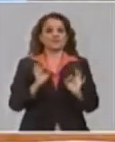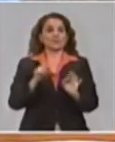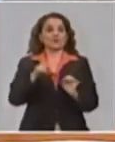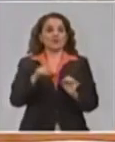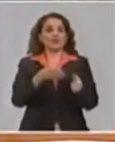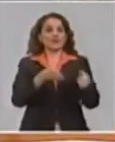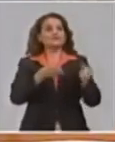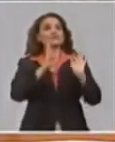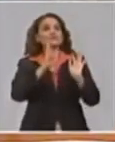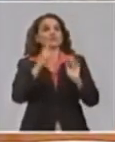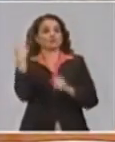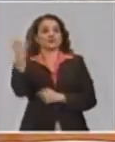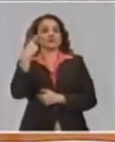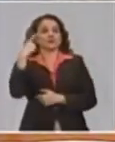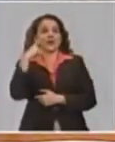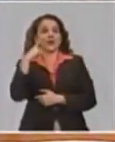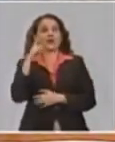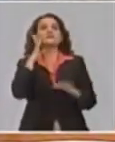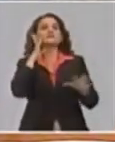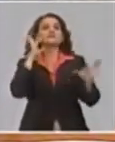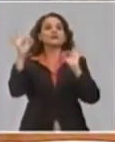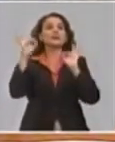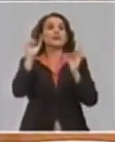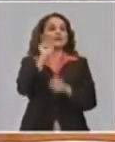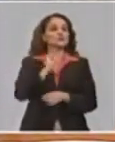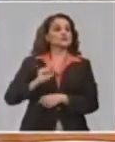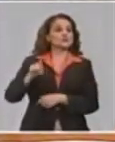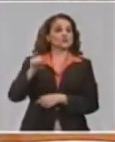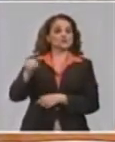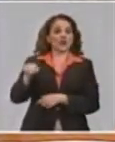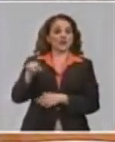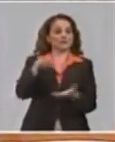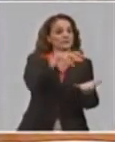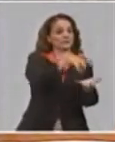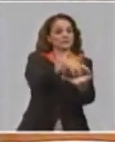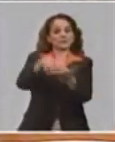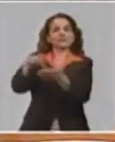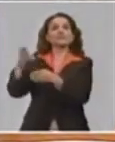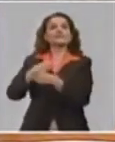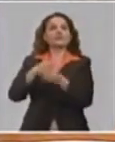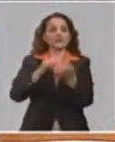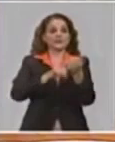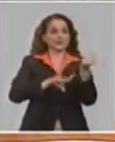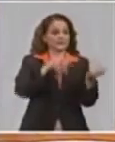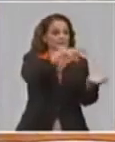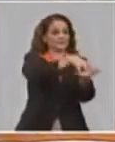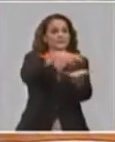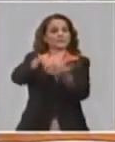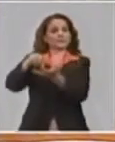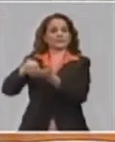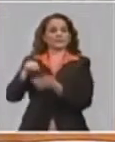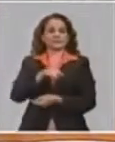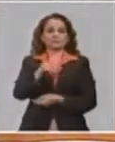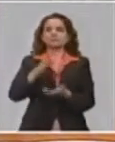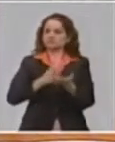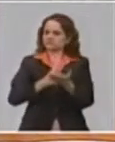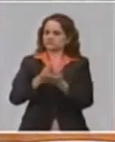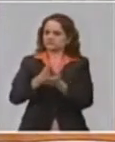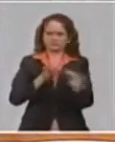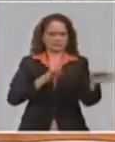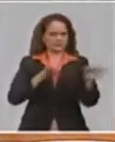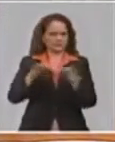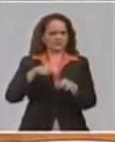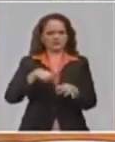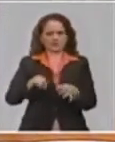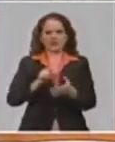filiales, ha continuado prestando servicios en el caso de las pensiones por